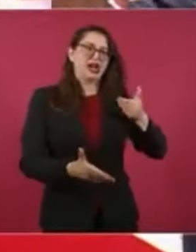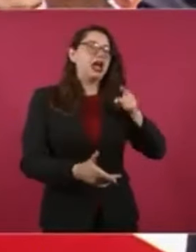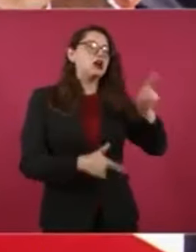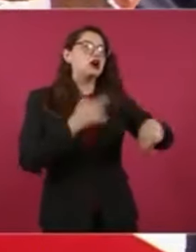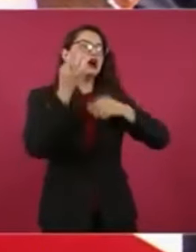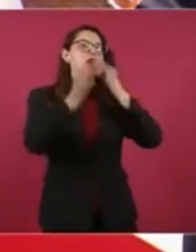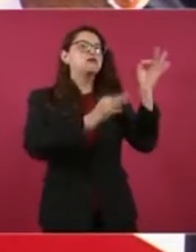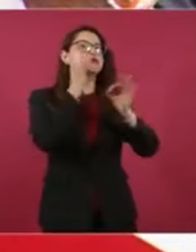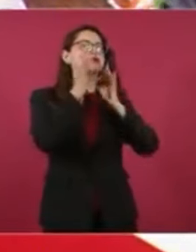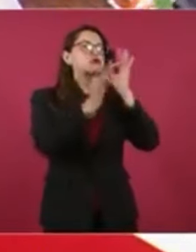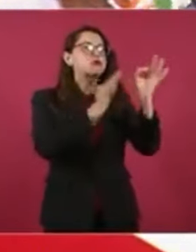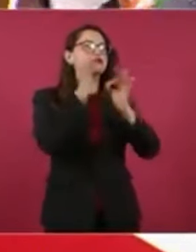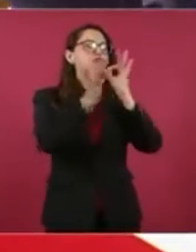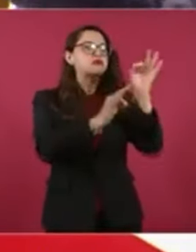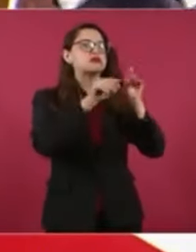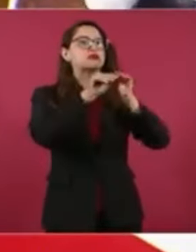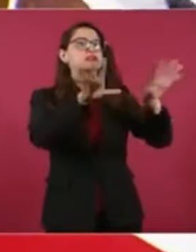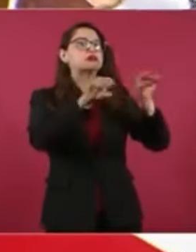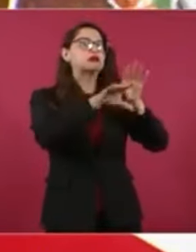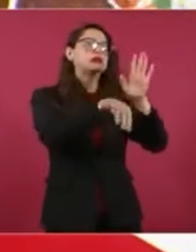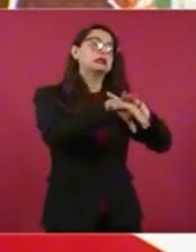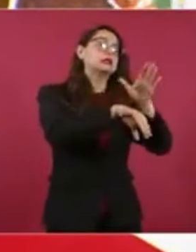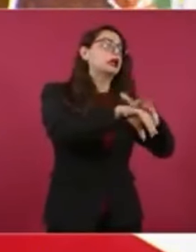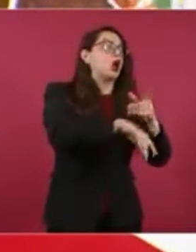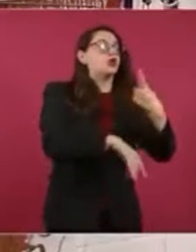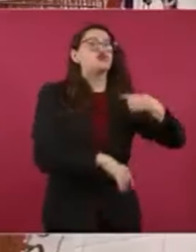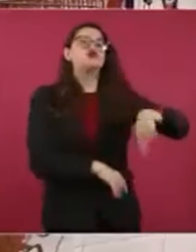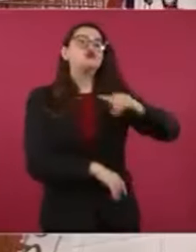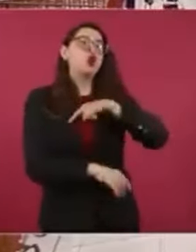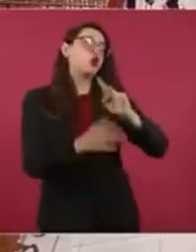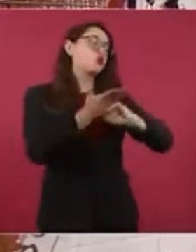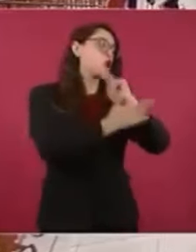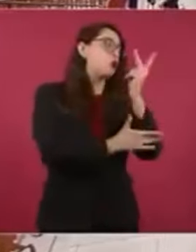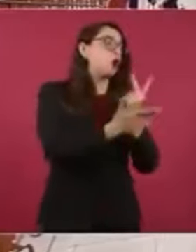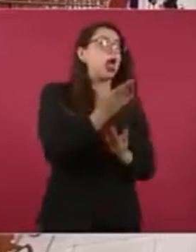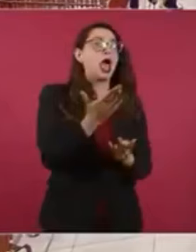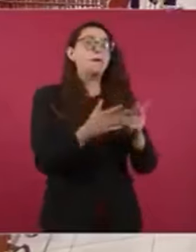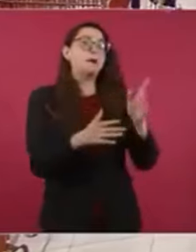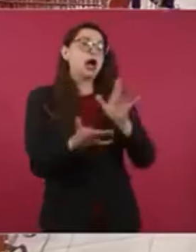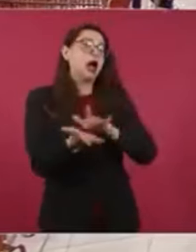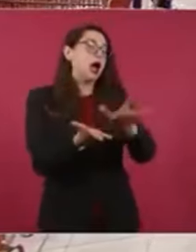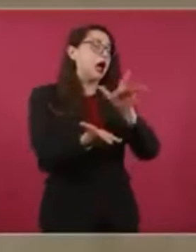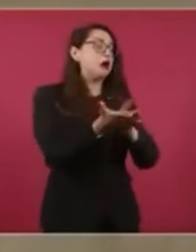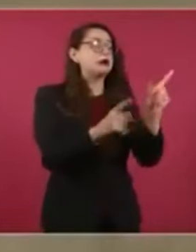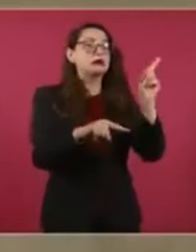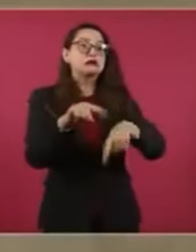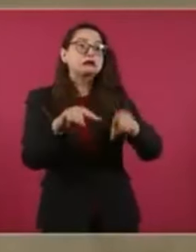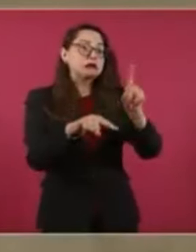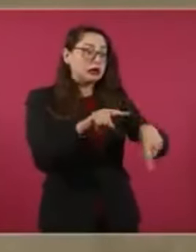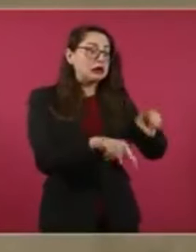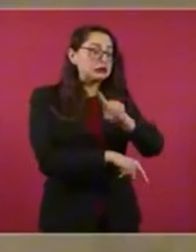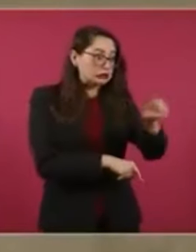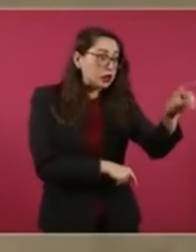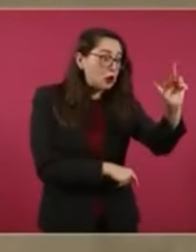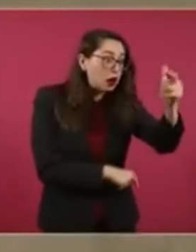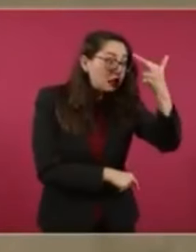no iban a quitarse los programas de bienestar. ¿Se acuerdan, verdad?